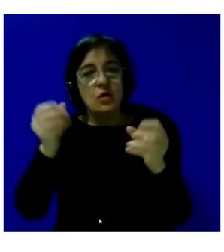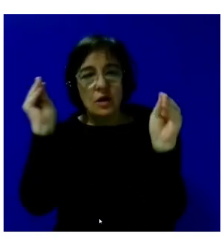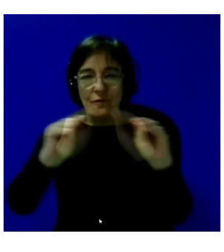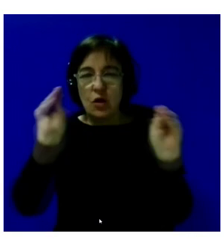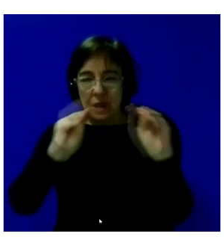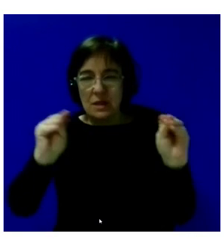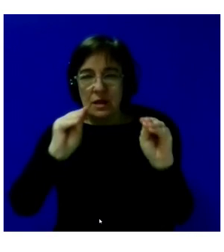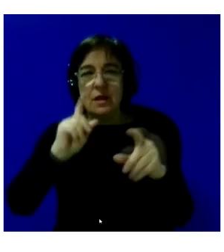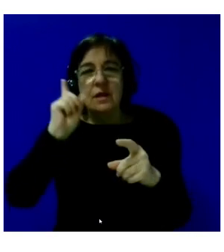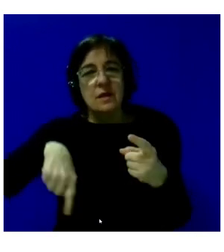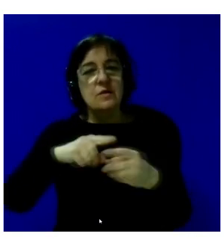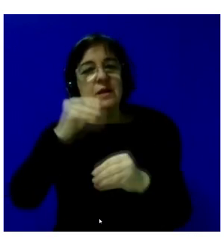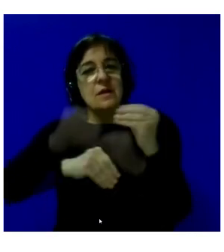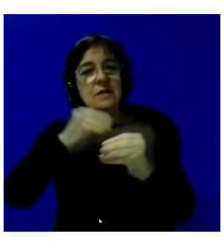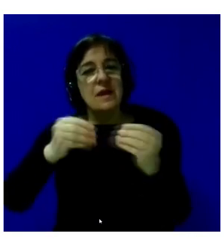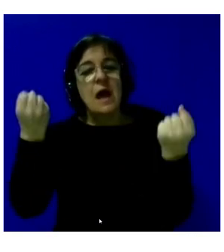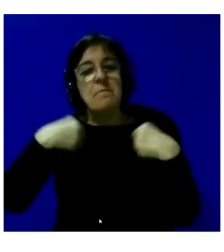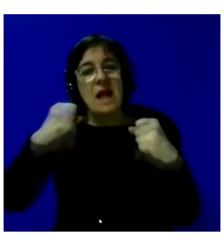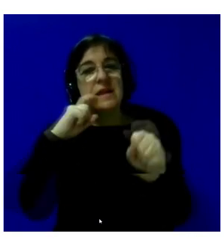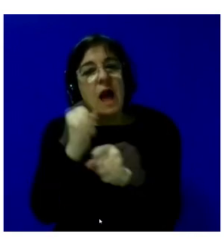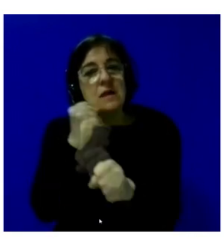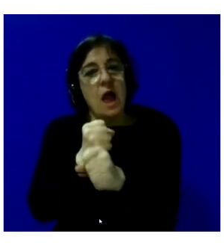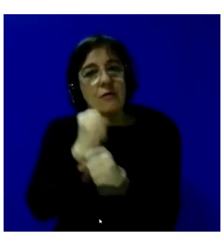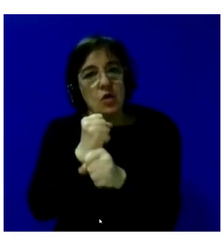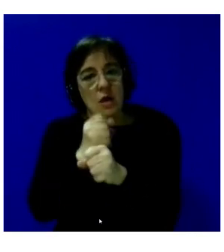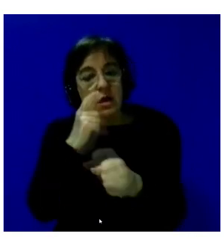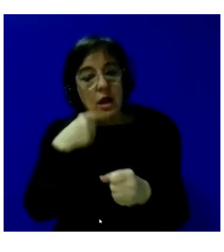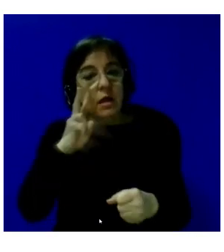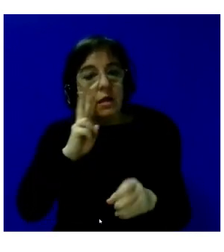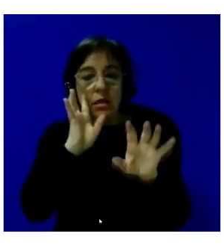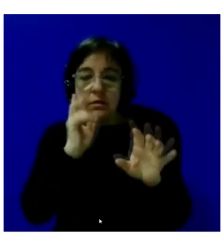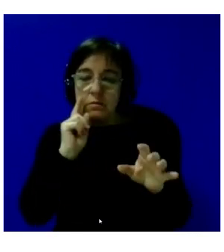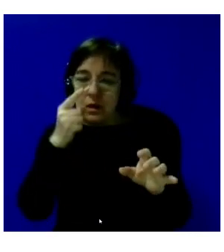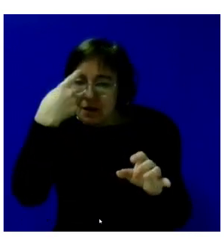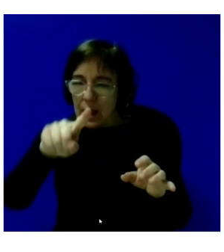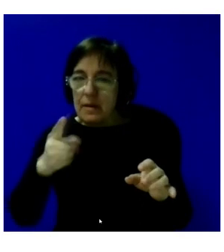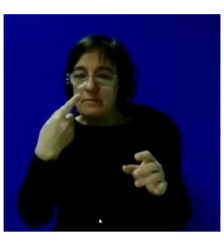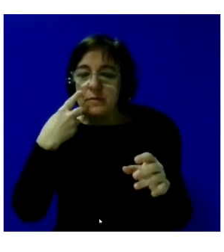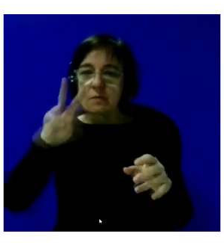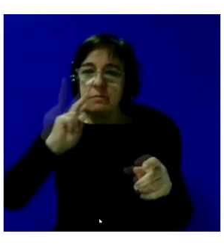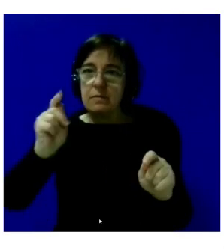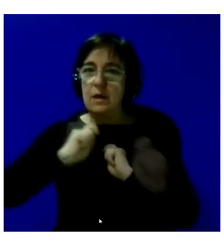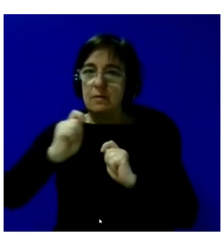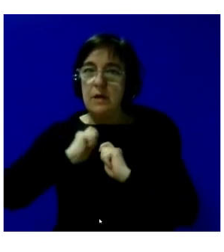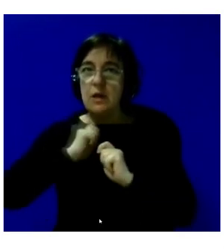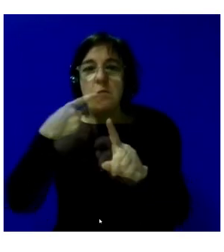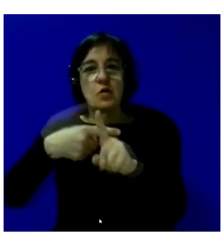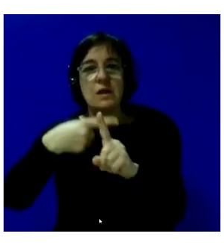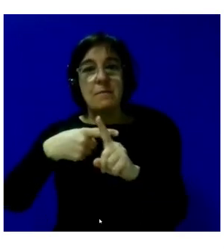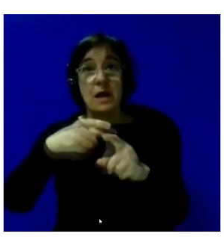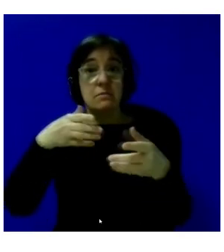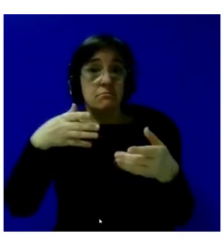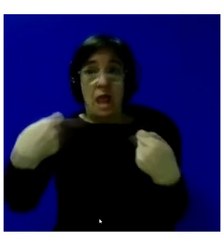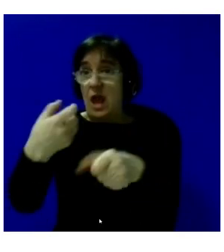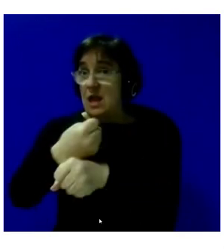y la realización de prácticas laborales que permitan conocer y tener experiencias positivas en el mercado laboral. Y por